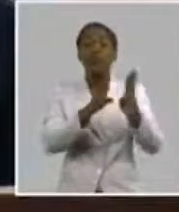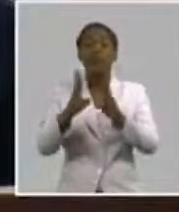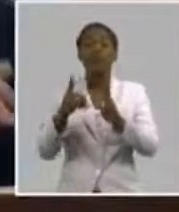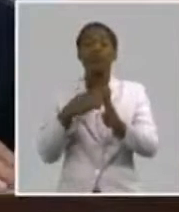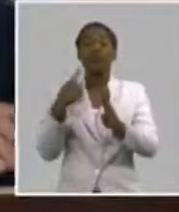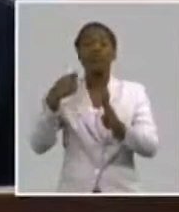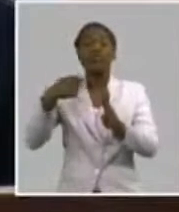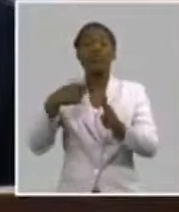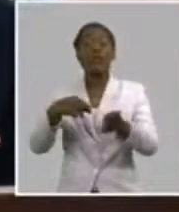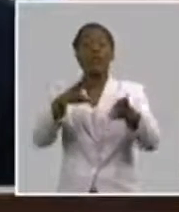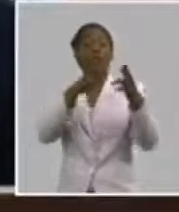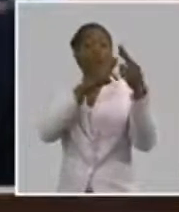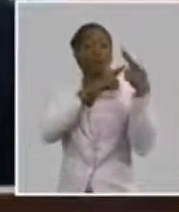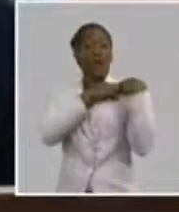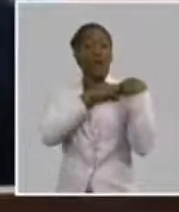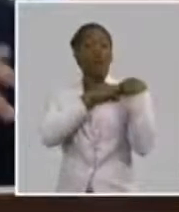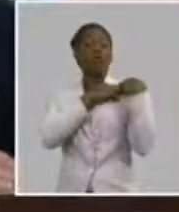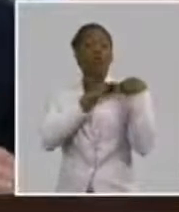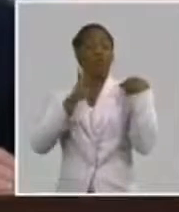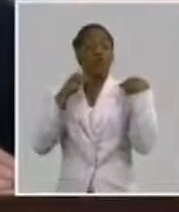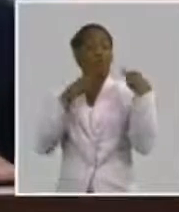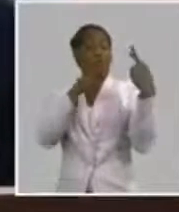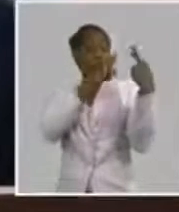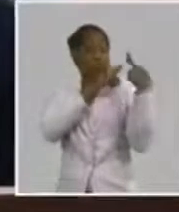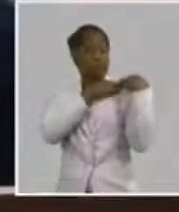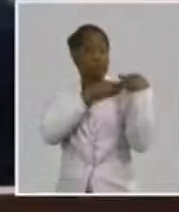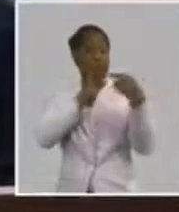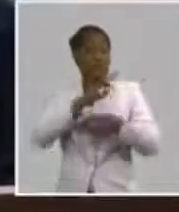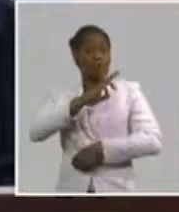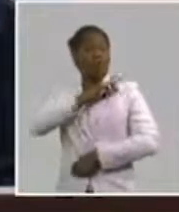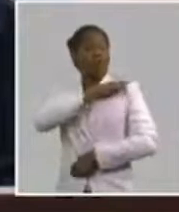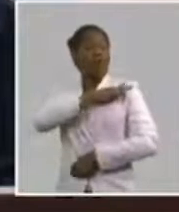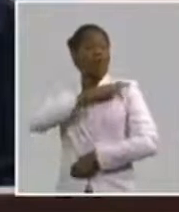formadores de cuadros. Somos cuadros, pero somos formadores de cuadros.